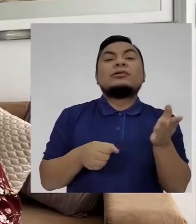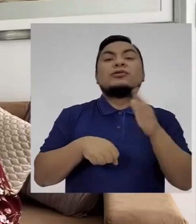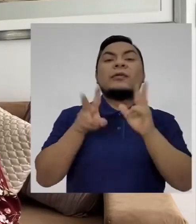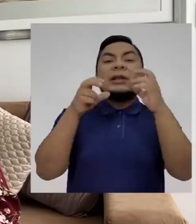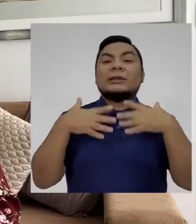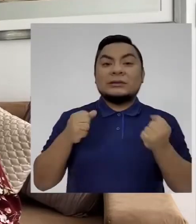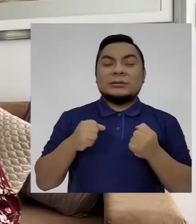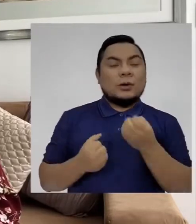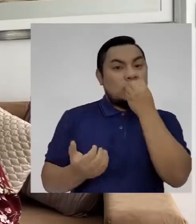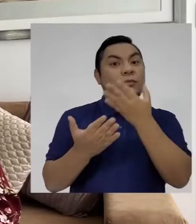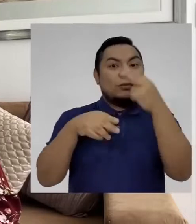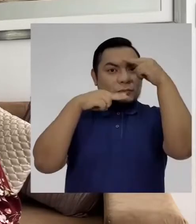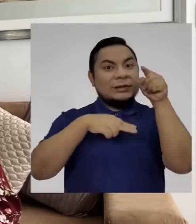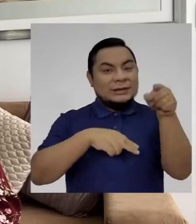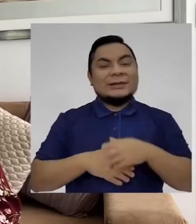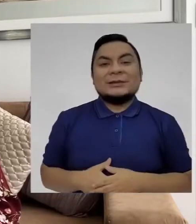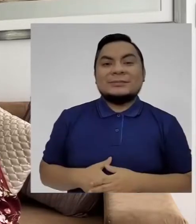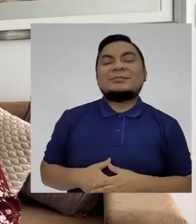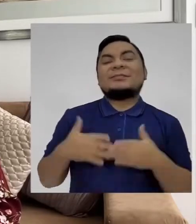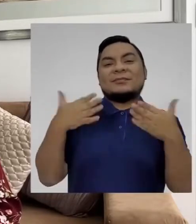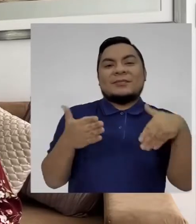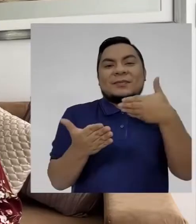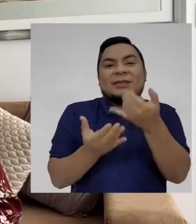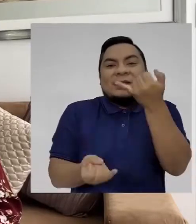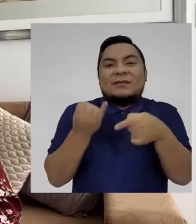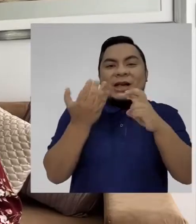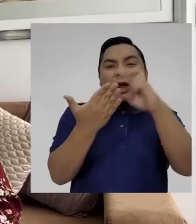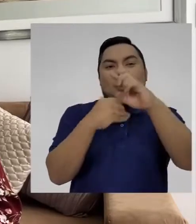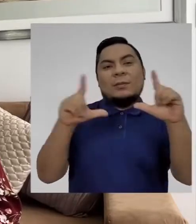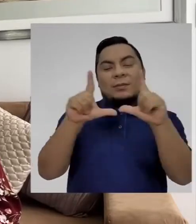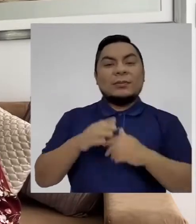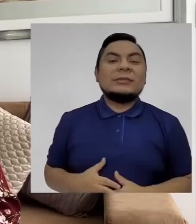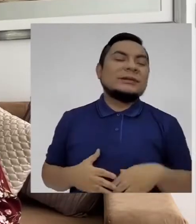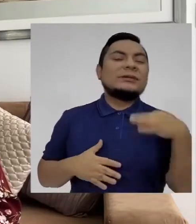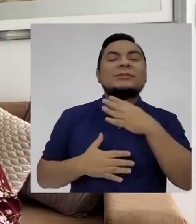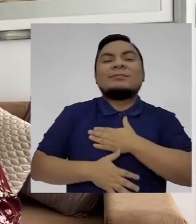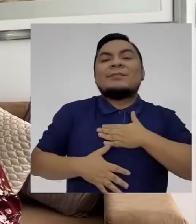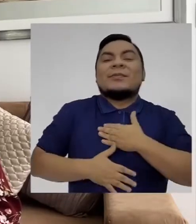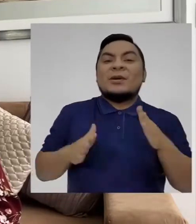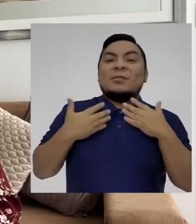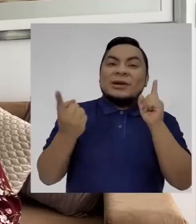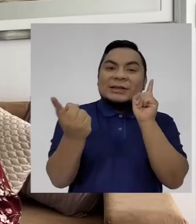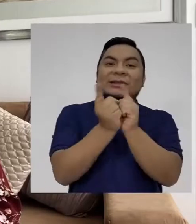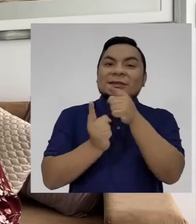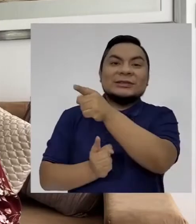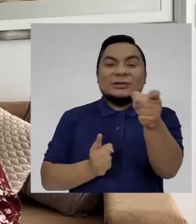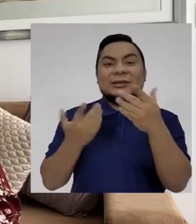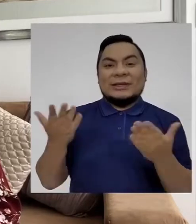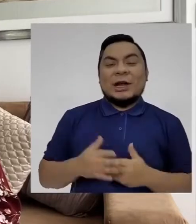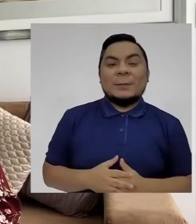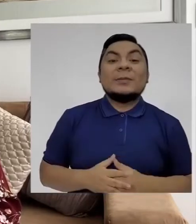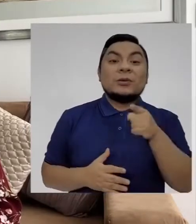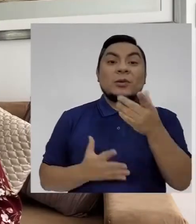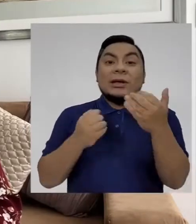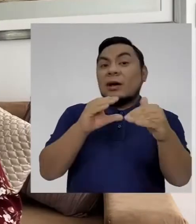en salud. Es una muy buena noticia. Ya si llegamos al final del programa, siempre es un gusto poder reencontrarnos con